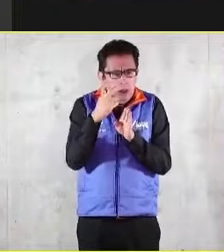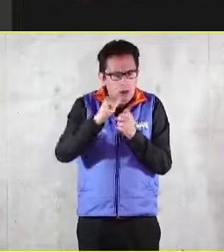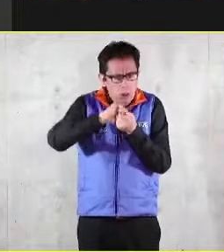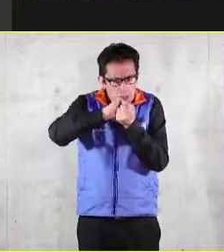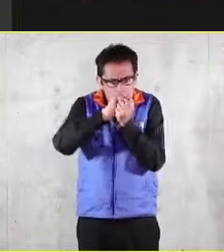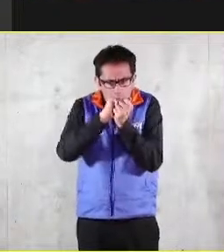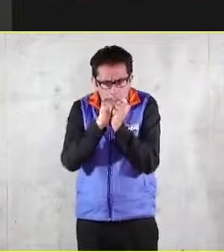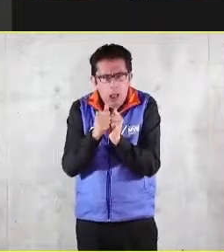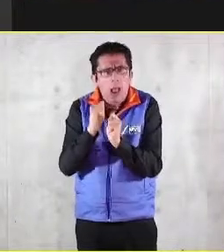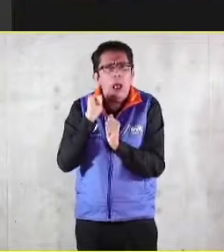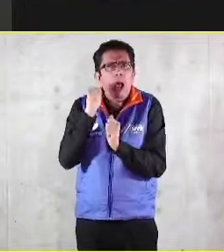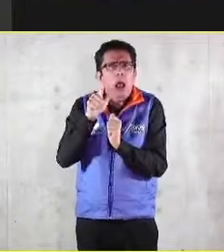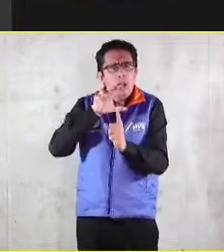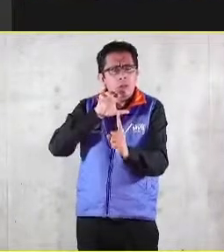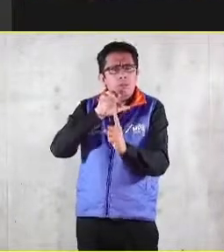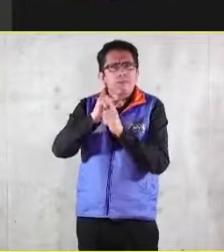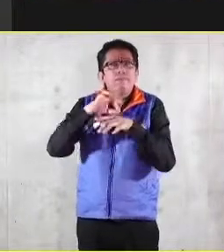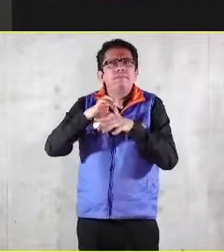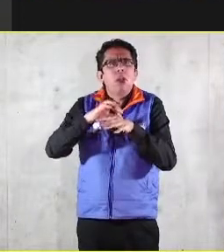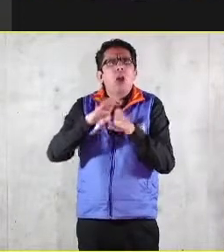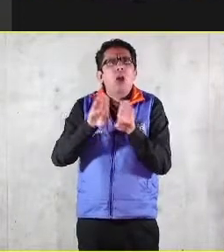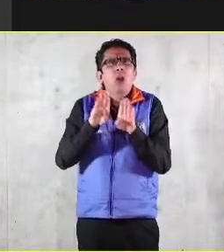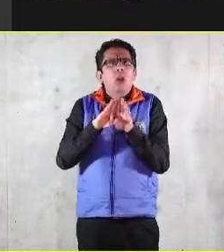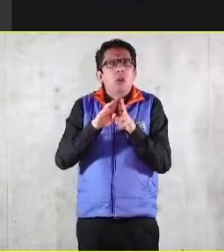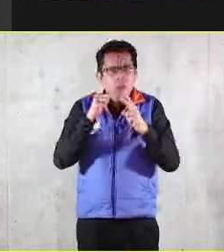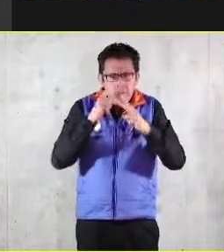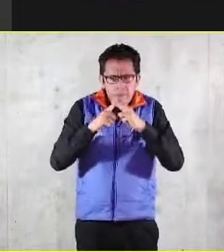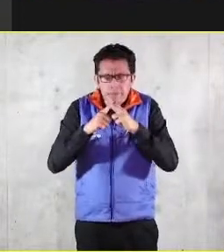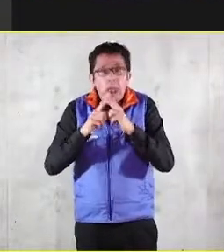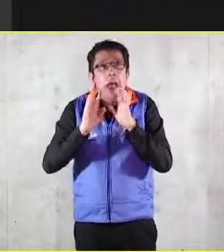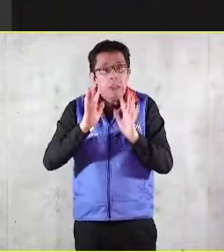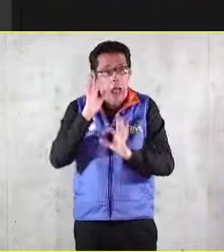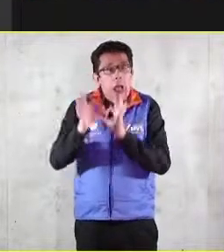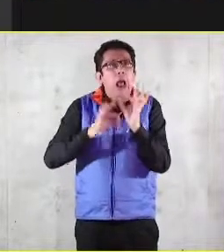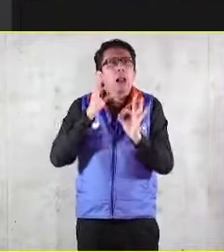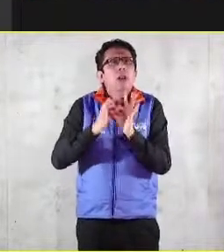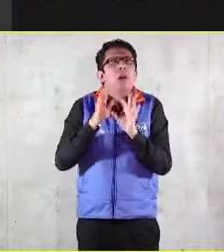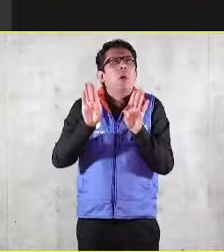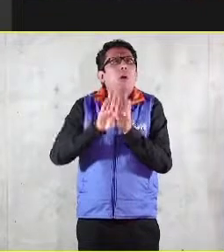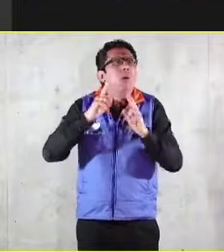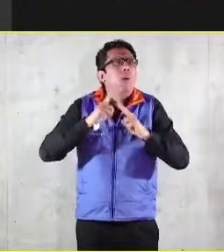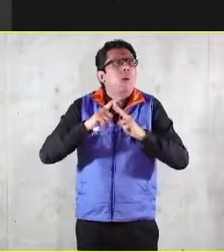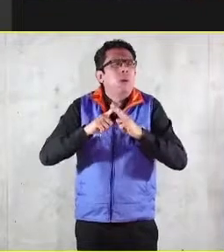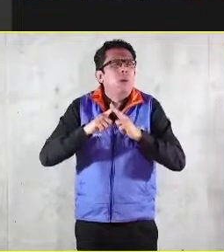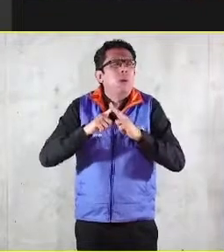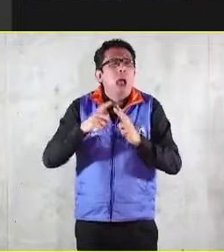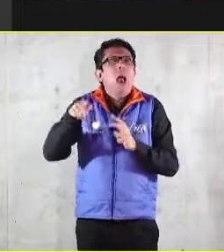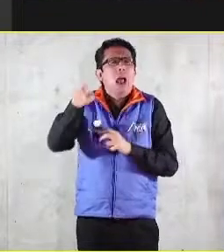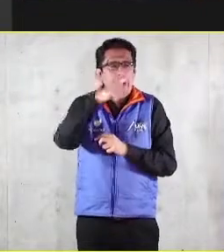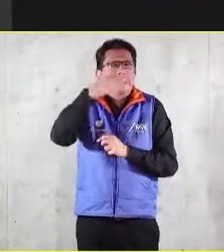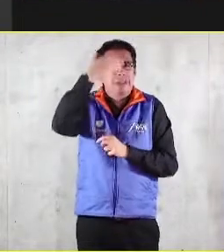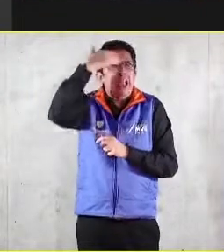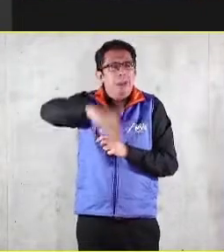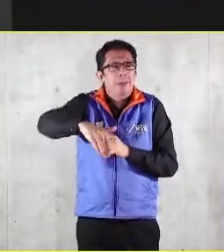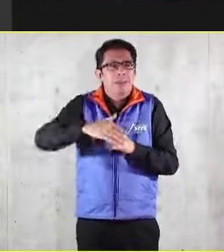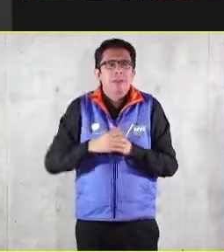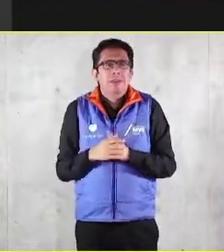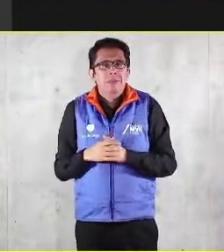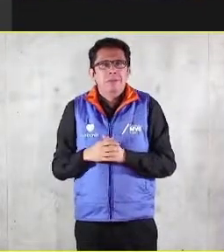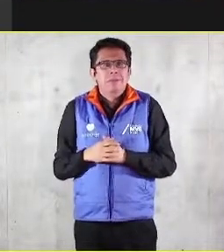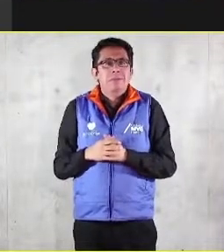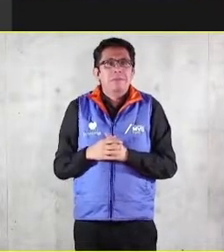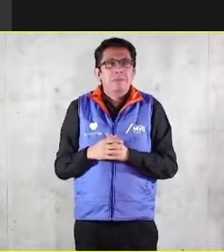y cómo mido su realización concreta. Y eso lo saben ustedes muy concreto en la forma en la que buscan